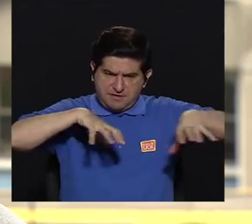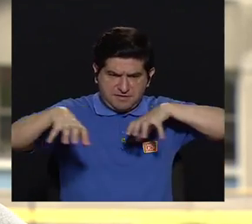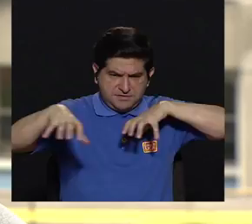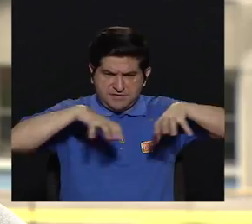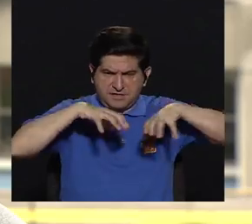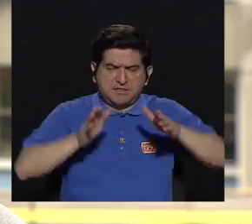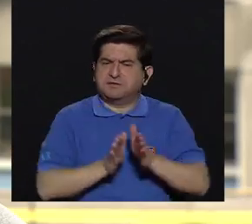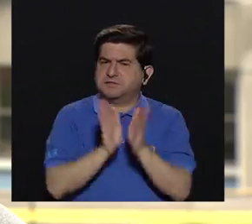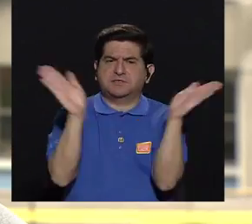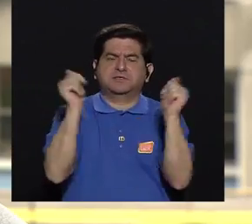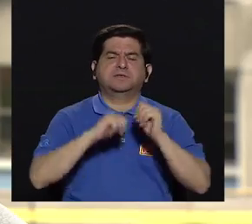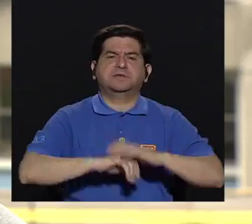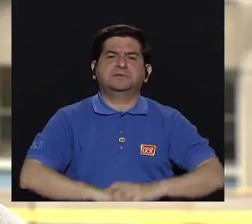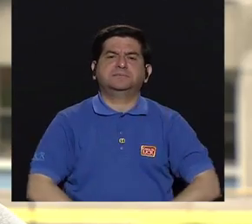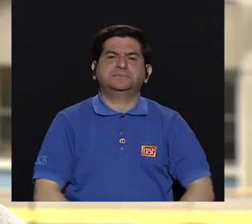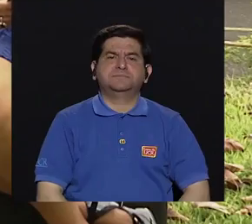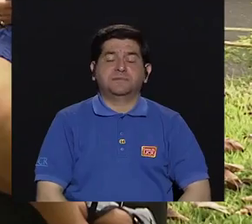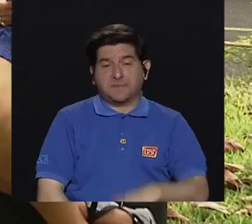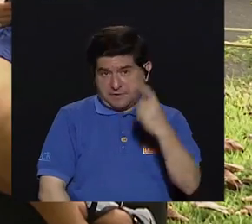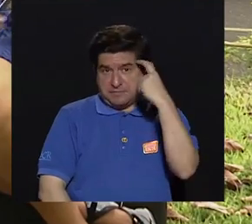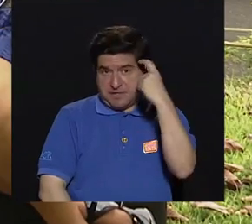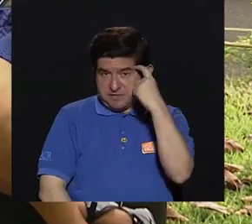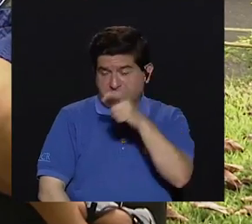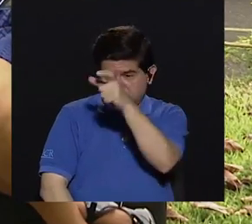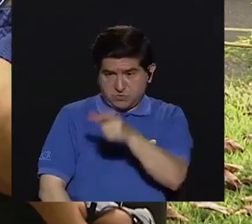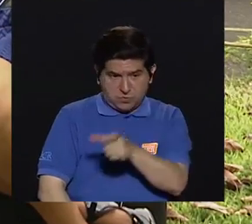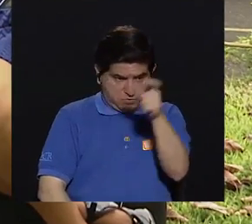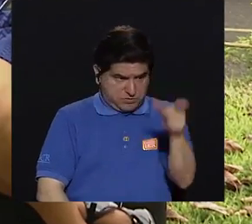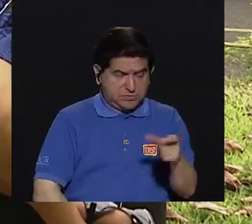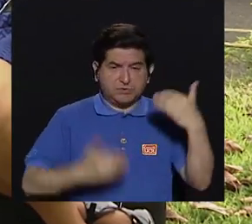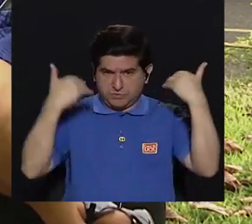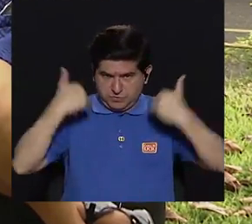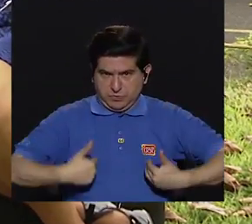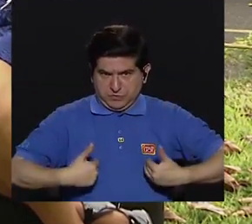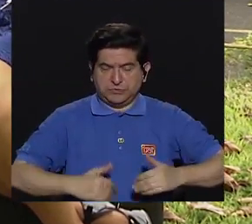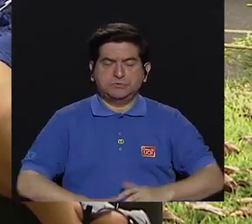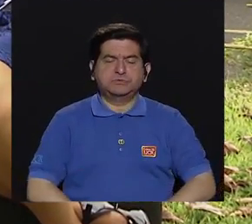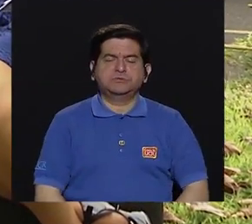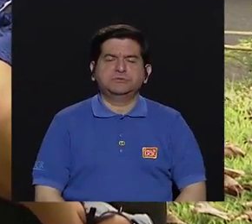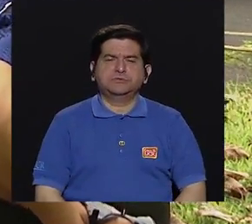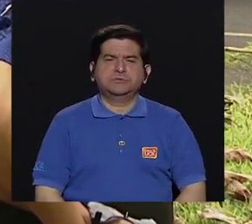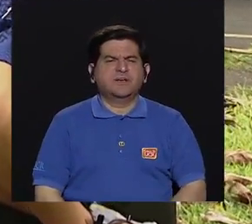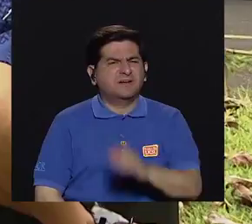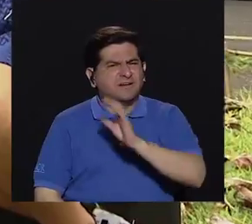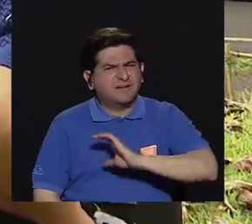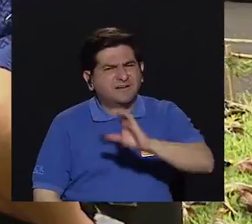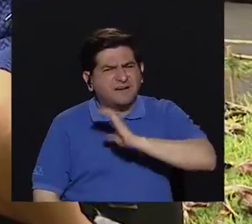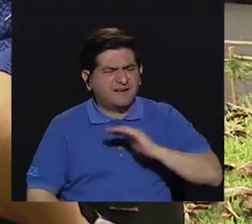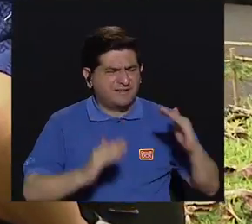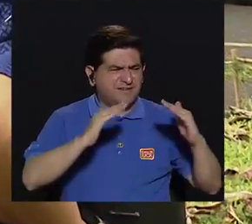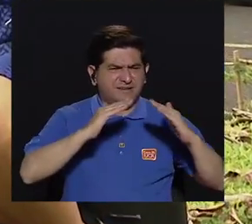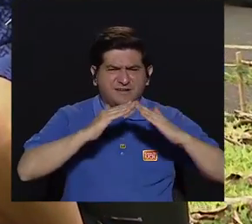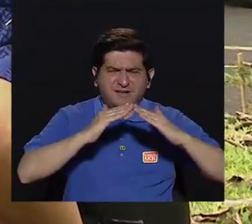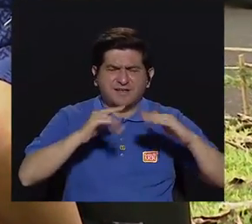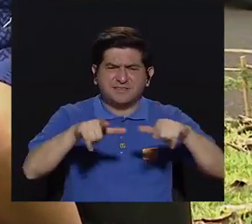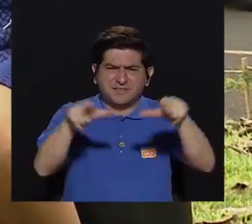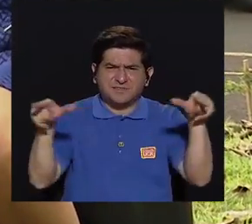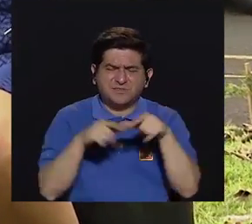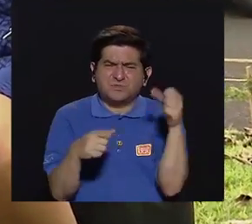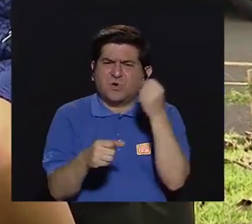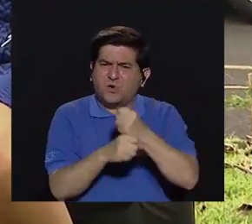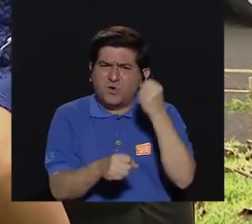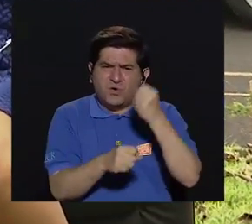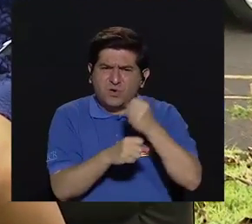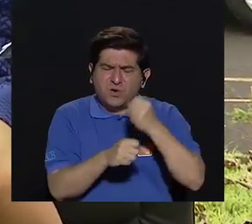generales como seres humanos. ¿cuáles características deberían tener las casas o los